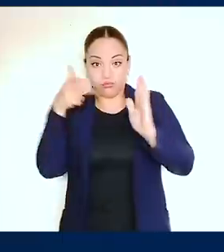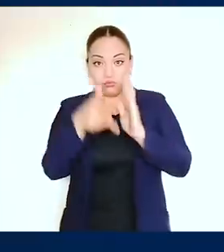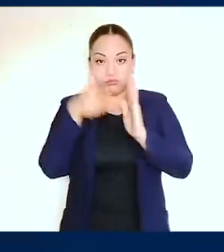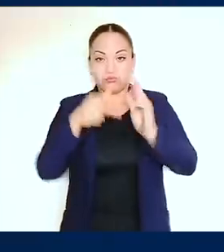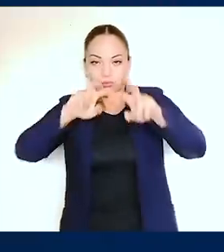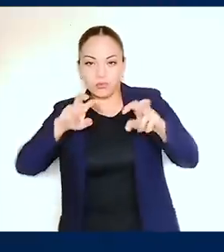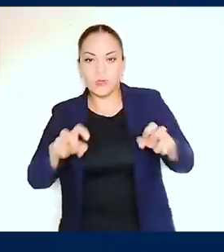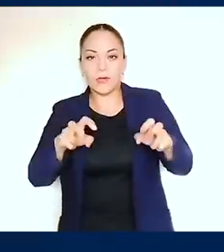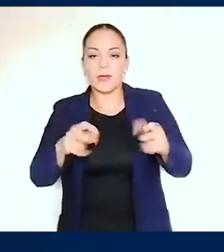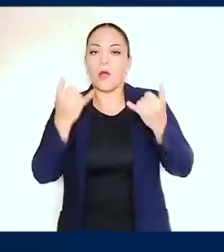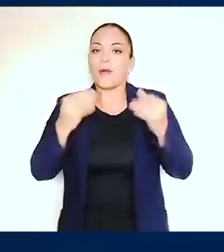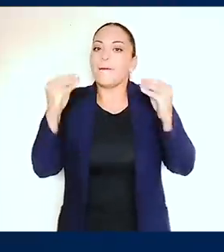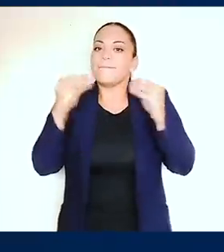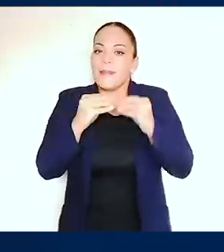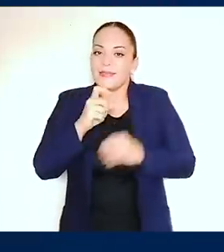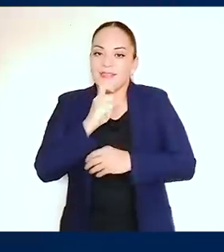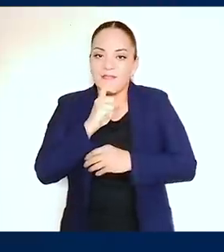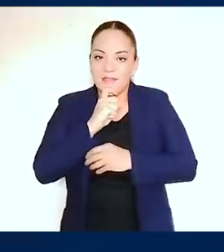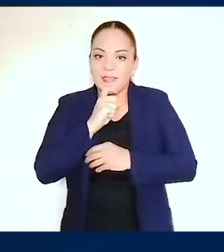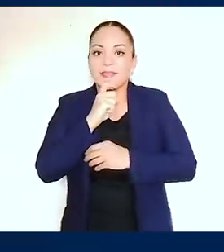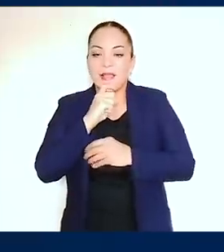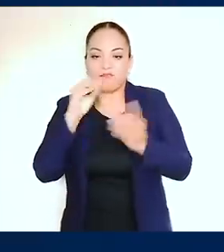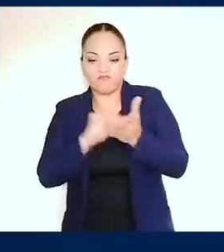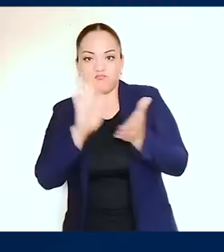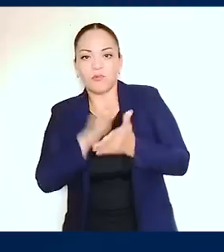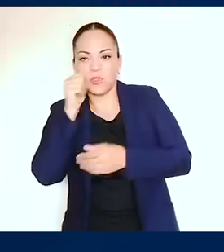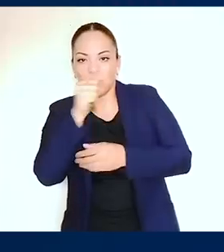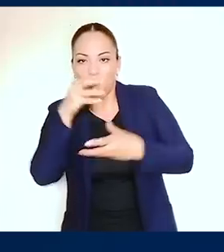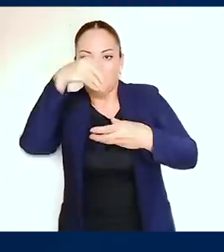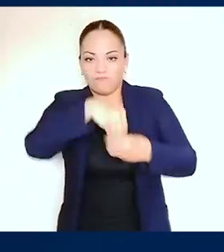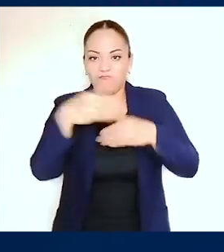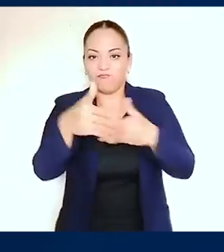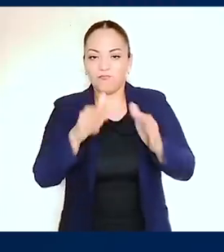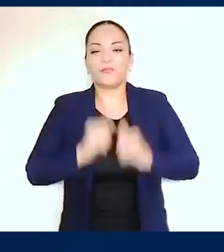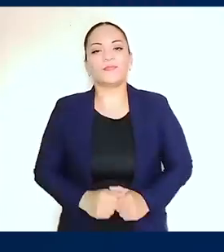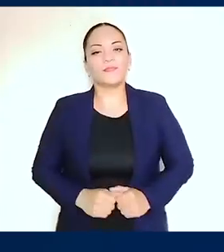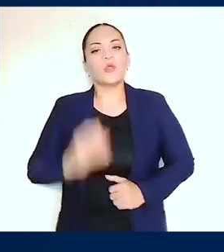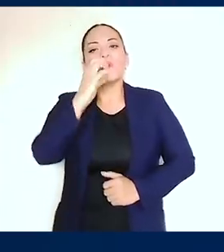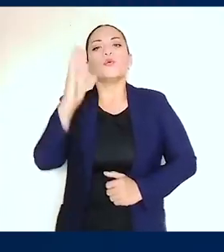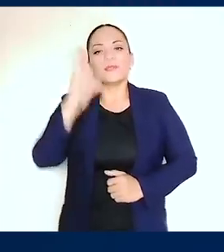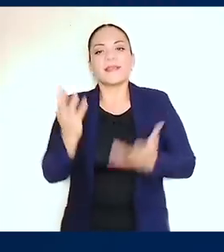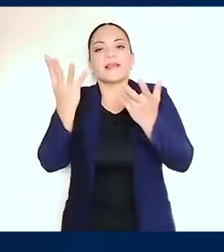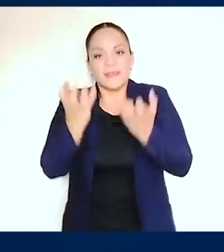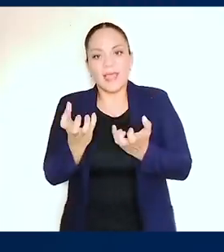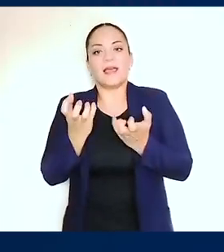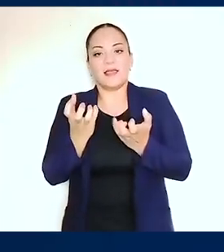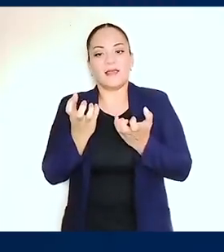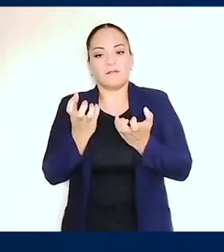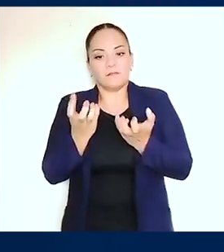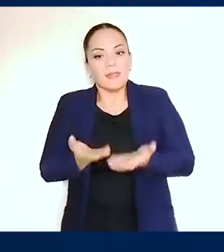vez más difícil contaminar los contenedores con drogas. Costa Rica desea ser parte de la